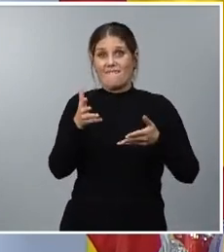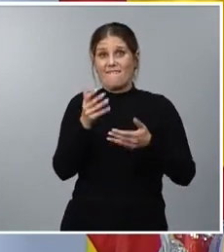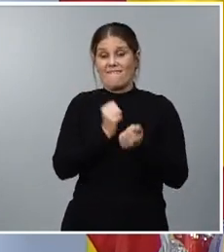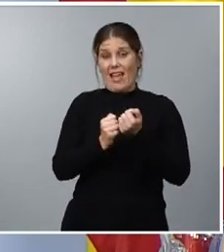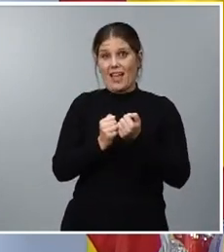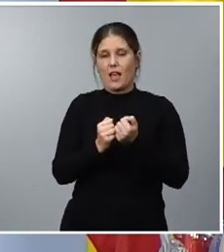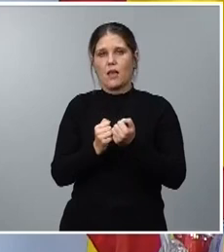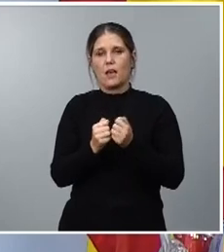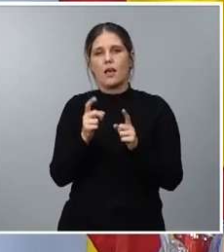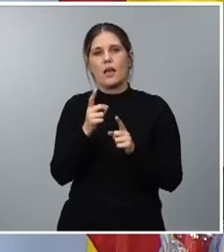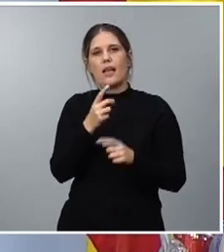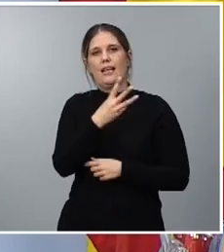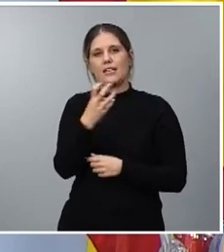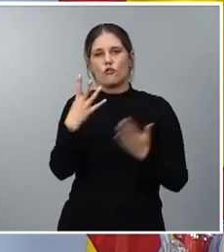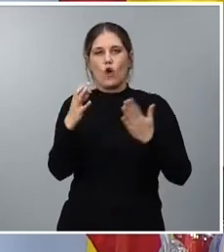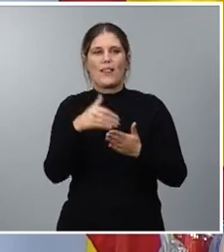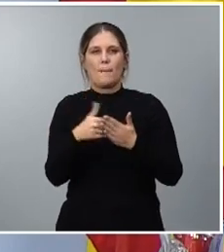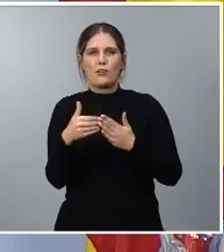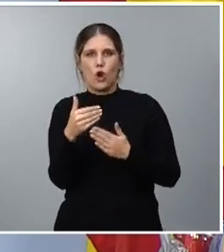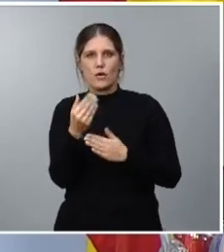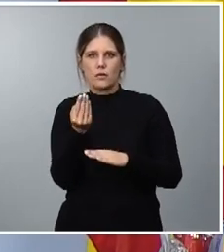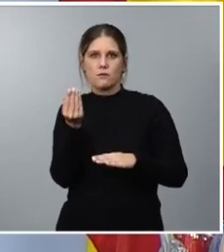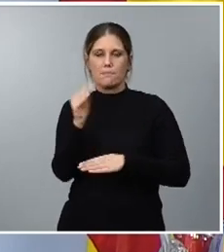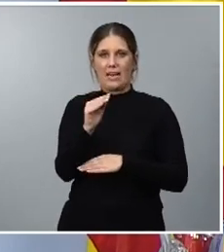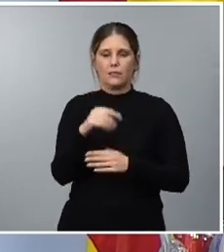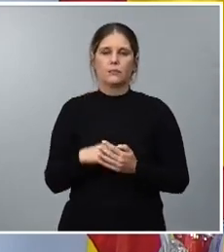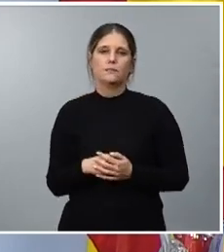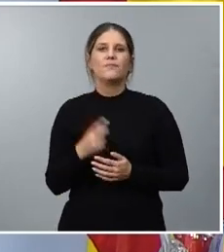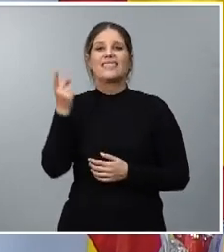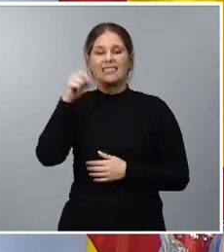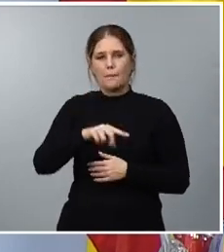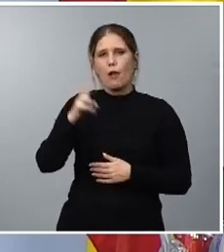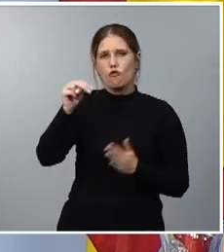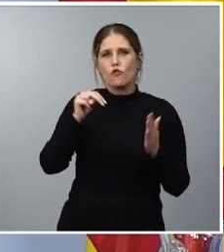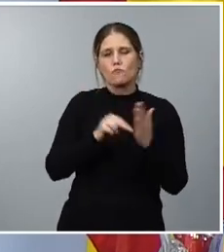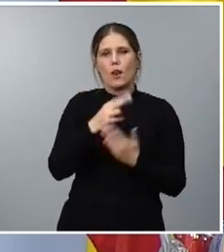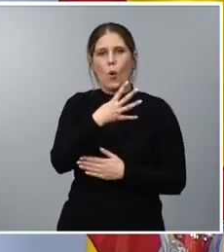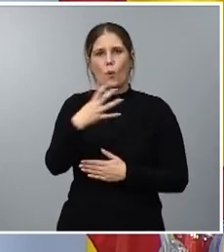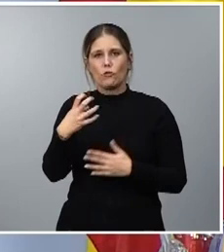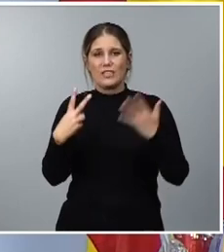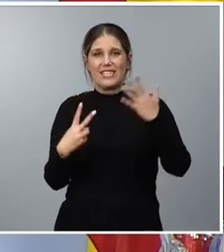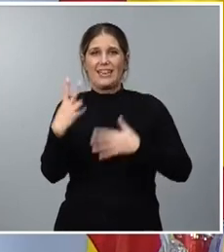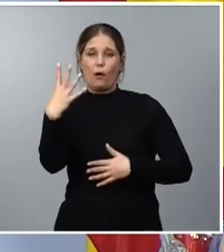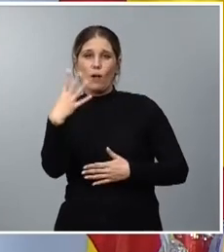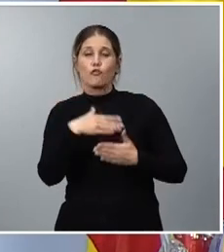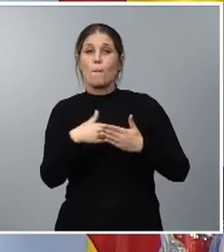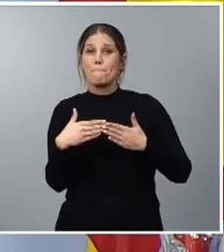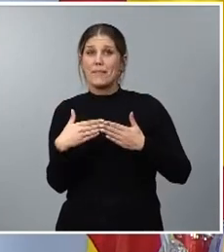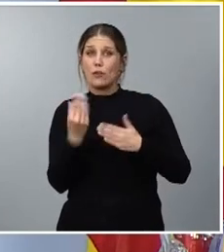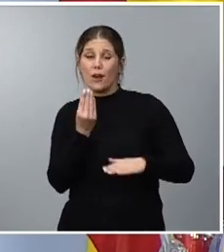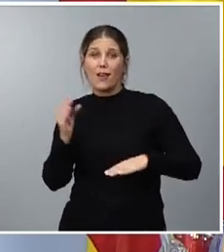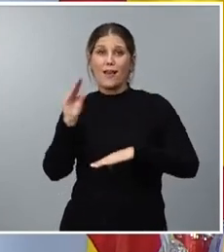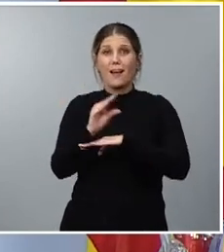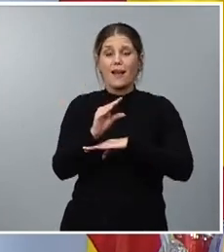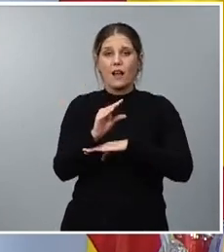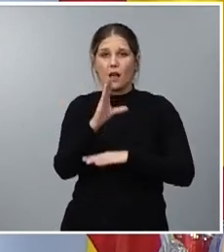390 millones y tenemos ya una dotación de 2.474 millones dirigido